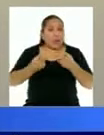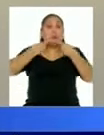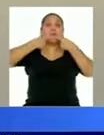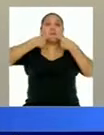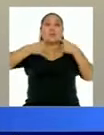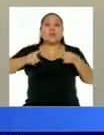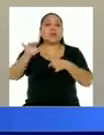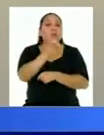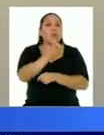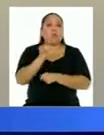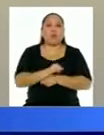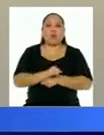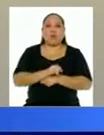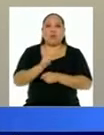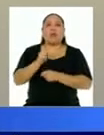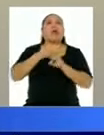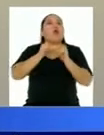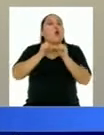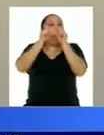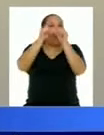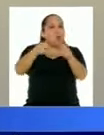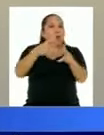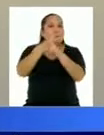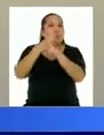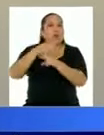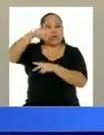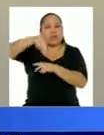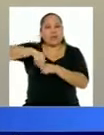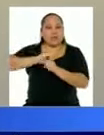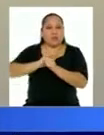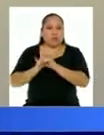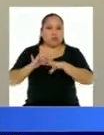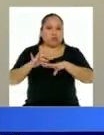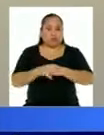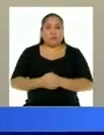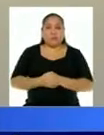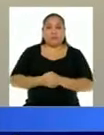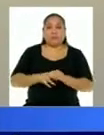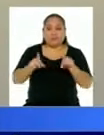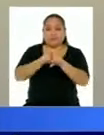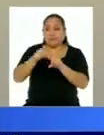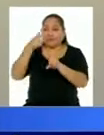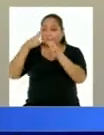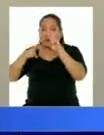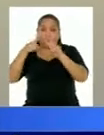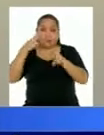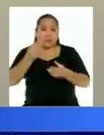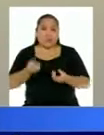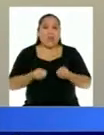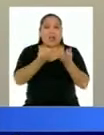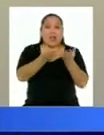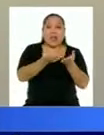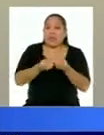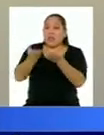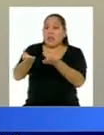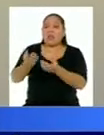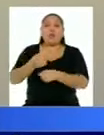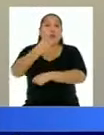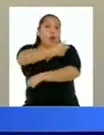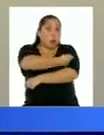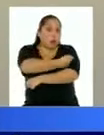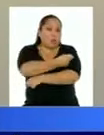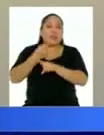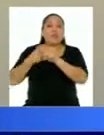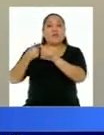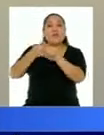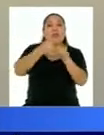guardia frente a esta pandemia. Además, como se ha podido apreciar, se están distribuyendo las vacunas a varias regiones del país,